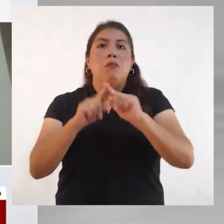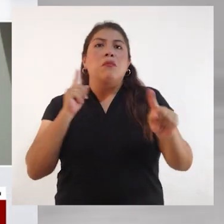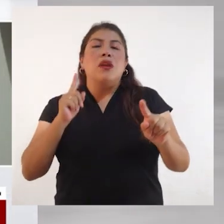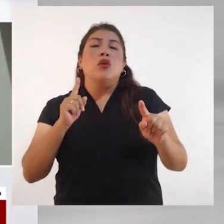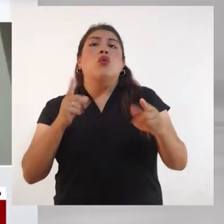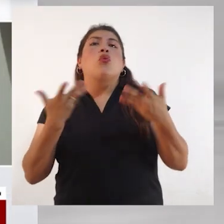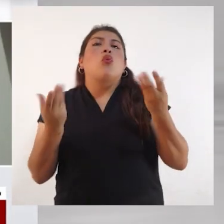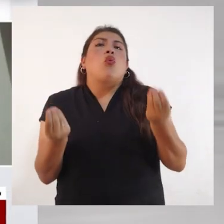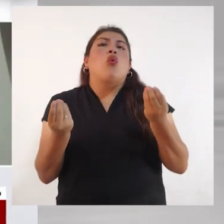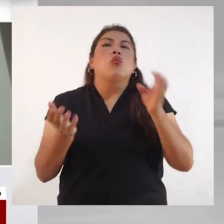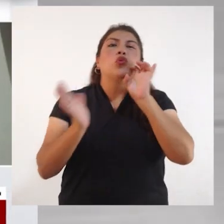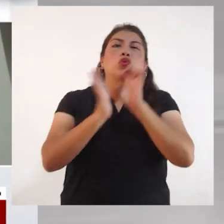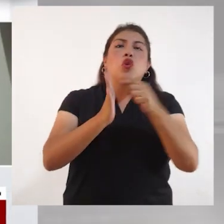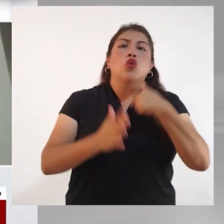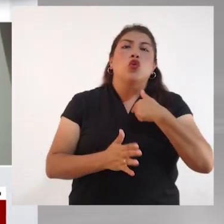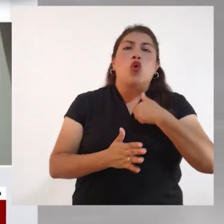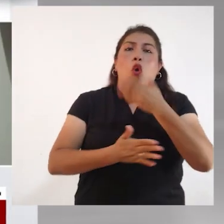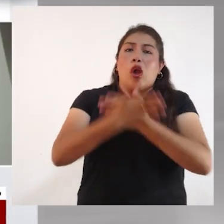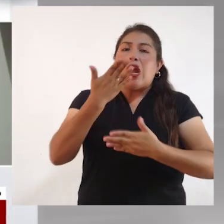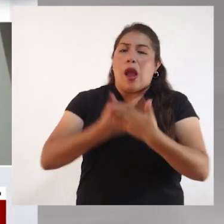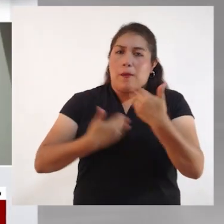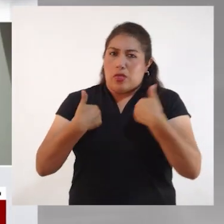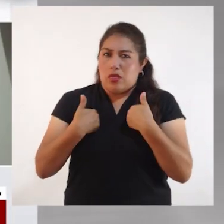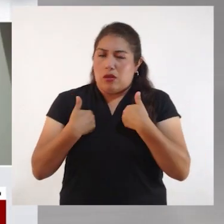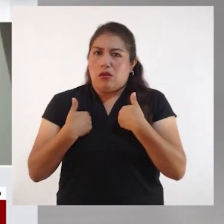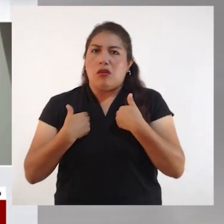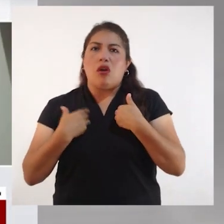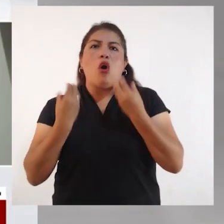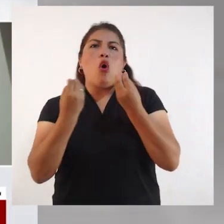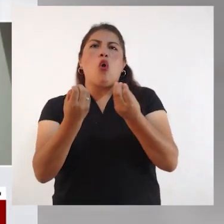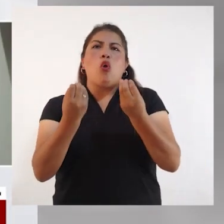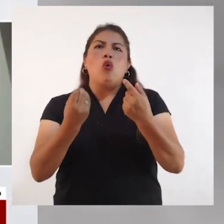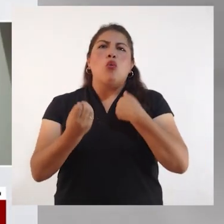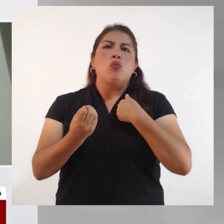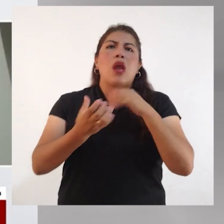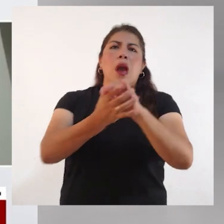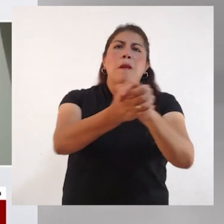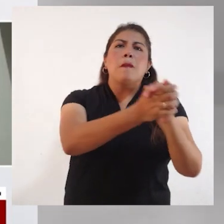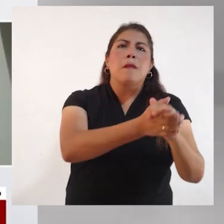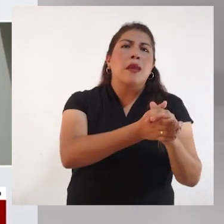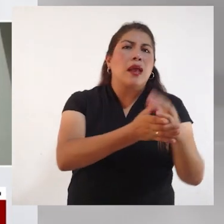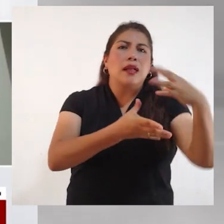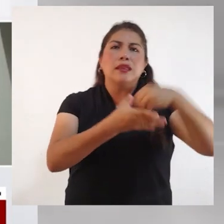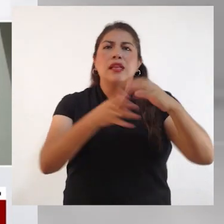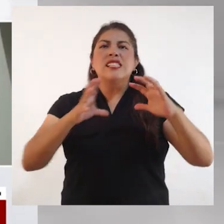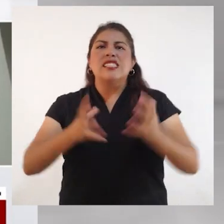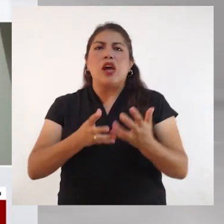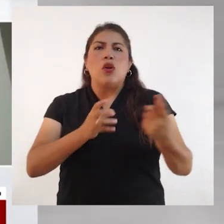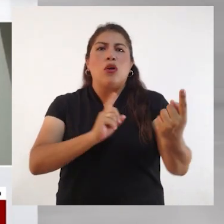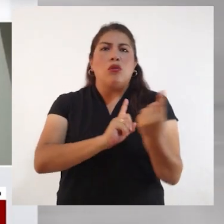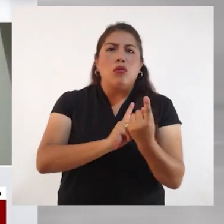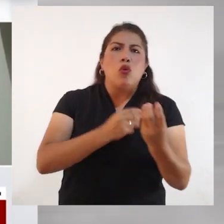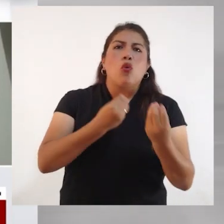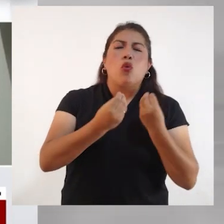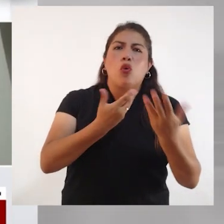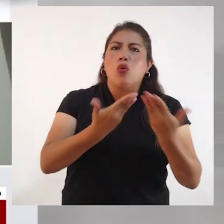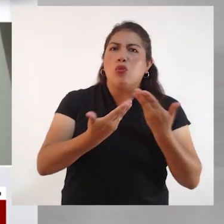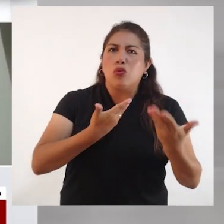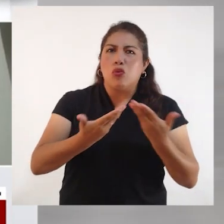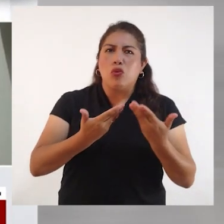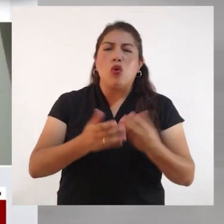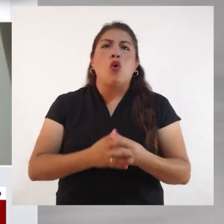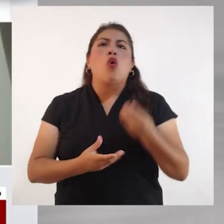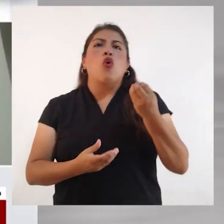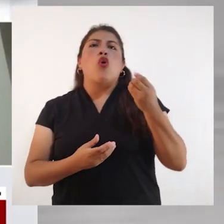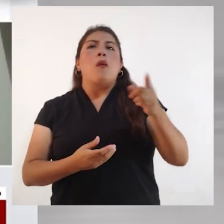lugar al cual vamos a llegar y si yo soy una persona con una discapacidad, como me traten mis compañeros o inclusive cómo hablan los